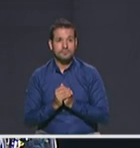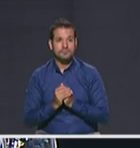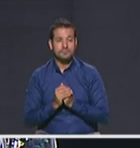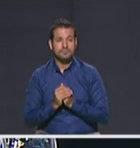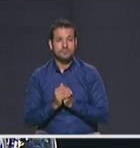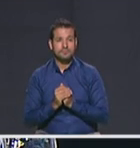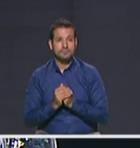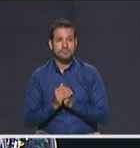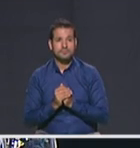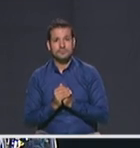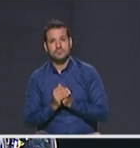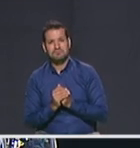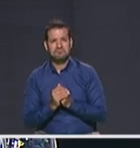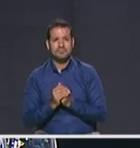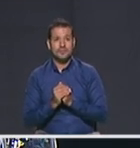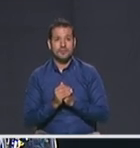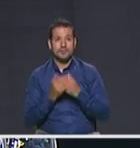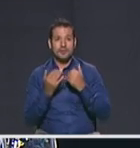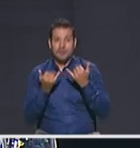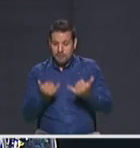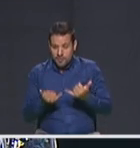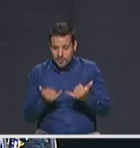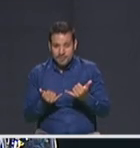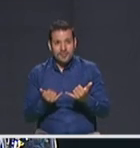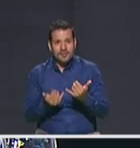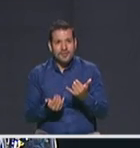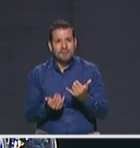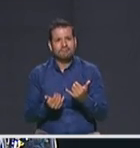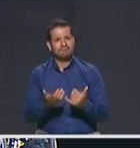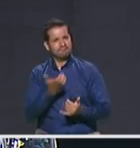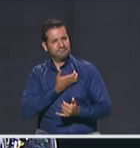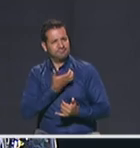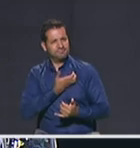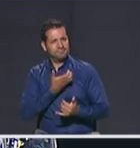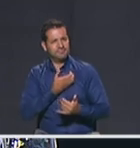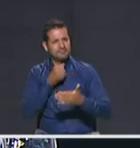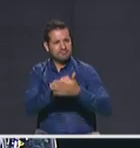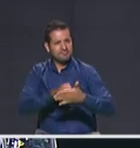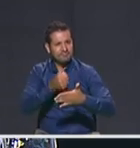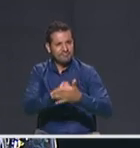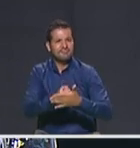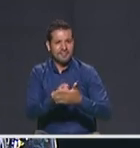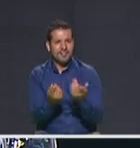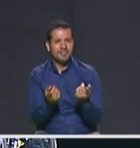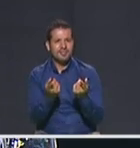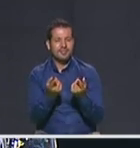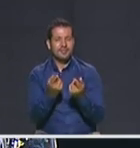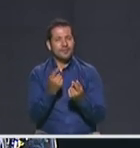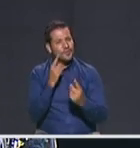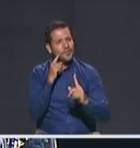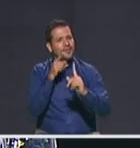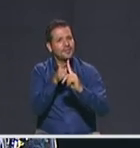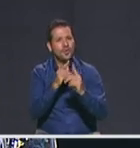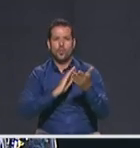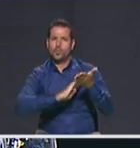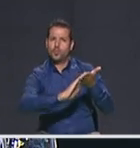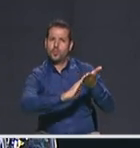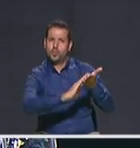contienda hacia la alcaldía de la ciudad de Medellín vamos también a buscar soluciones,